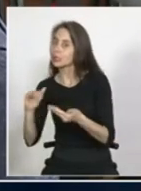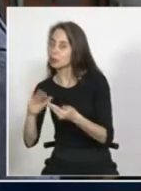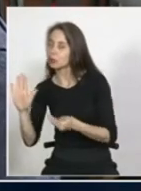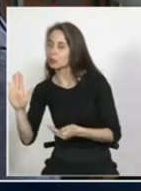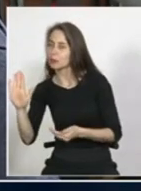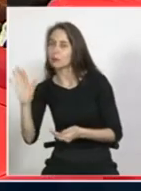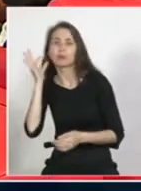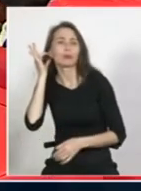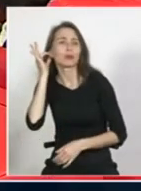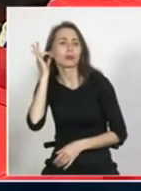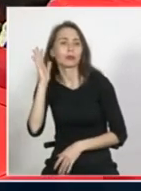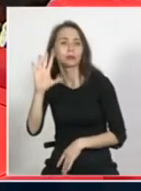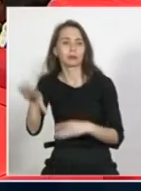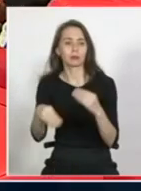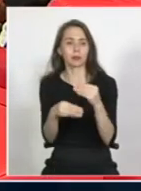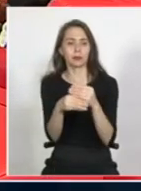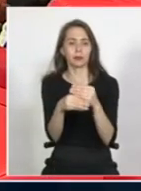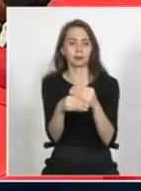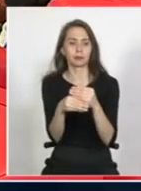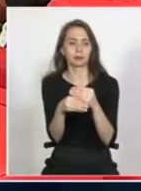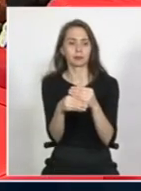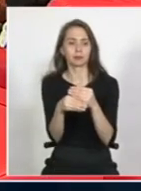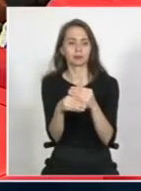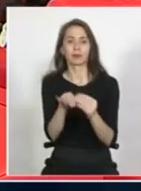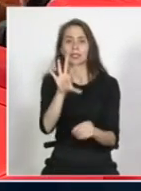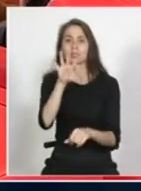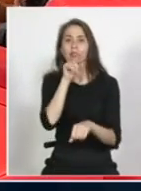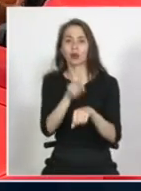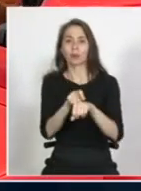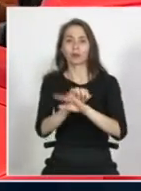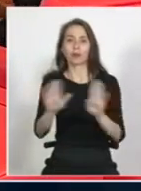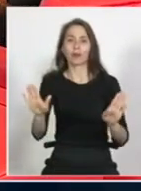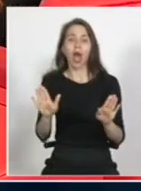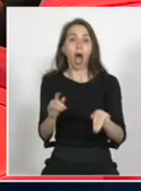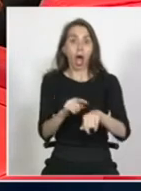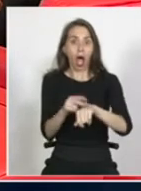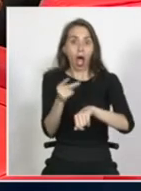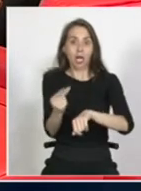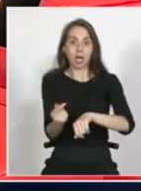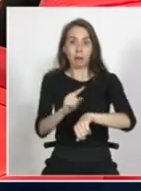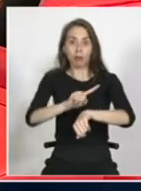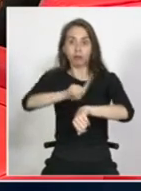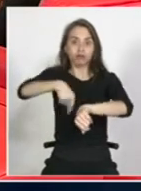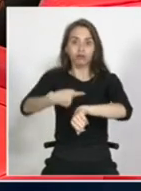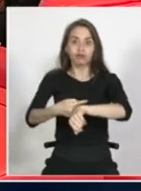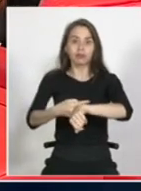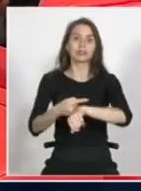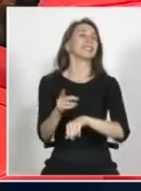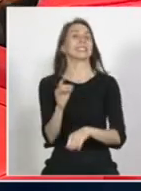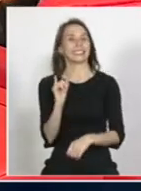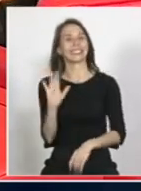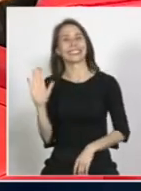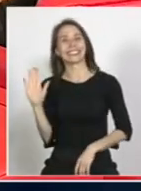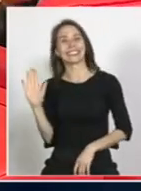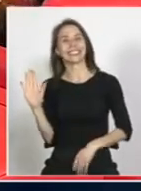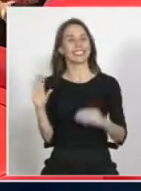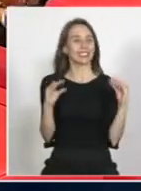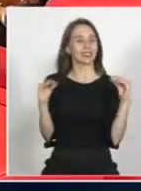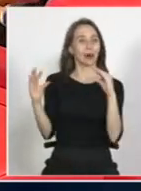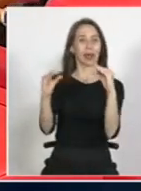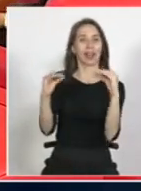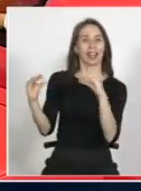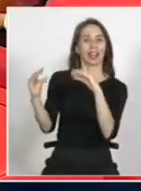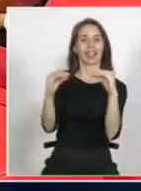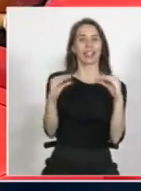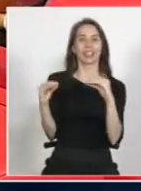yo te quiero agregar una pura cosa quedan cinco minutos uy se pasó de todo el rato sí ya voy a hacerlo rápido para